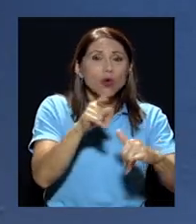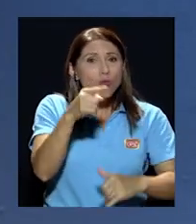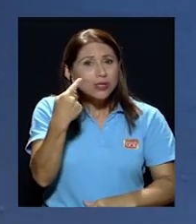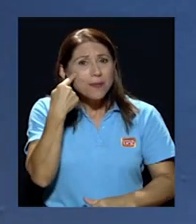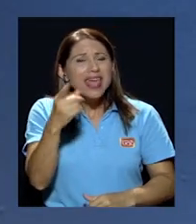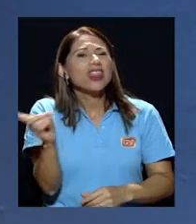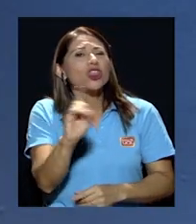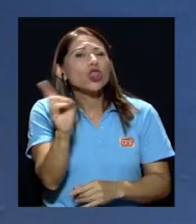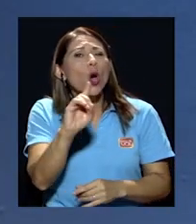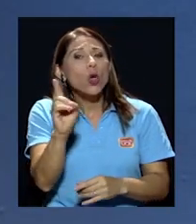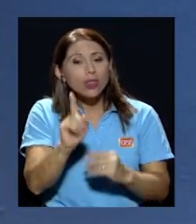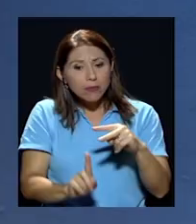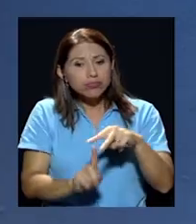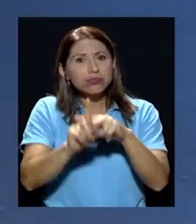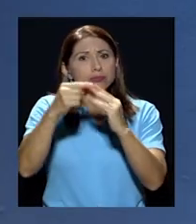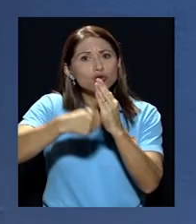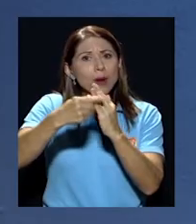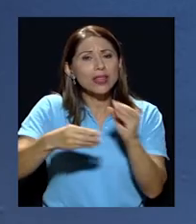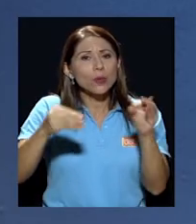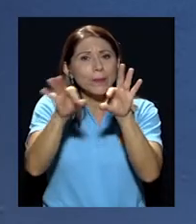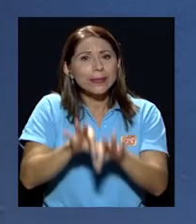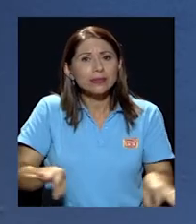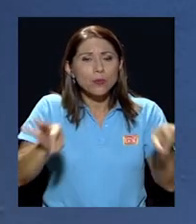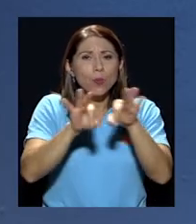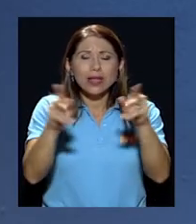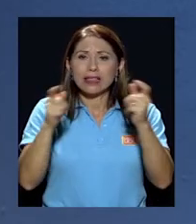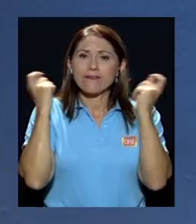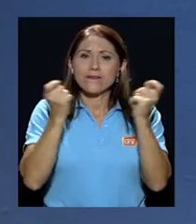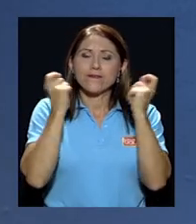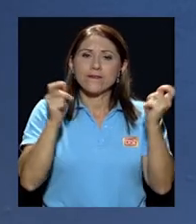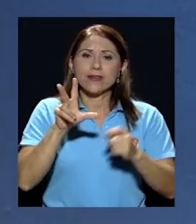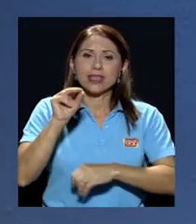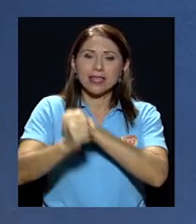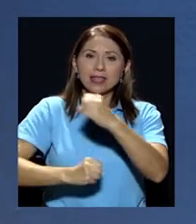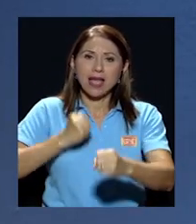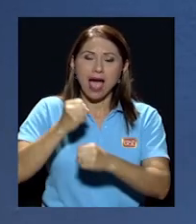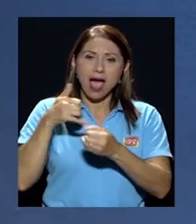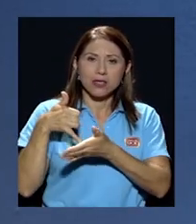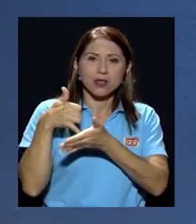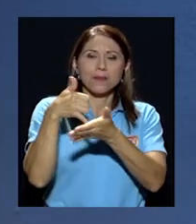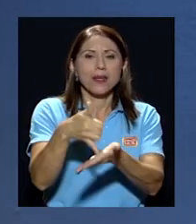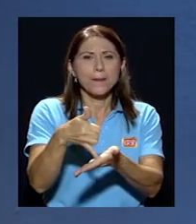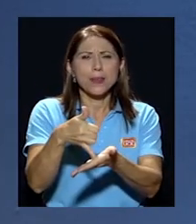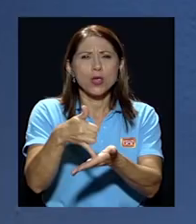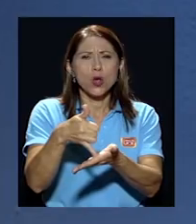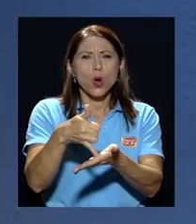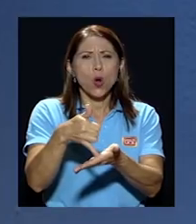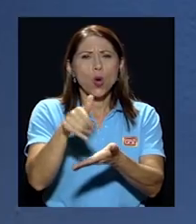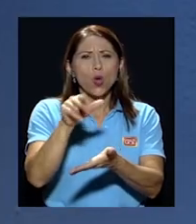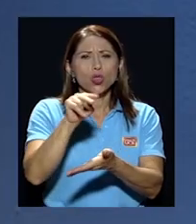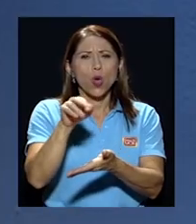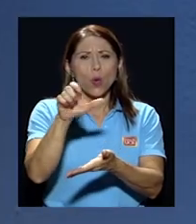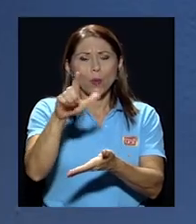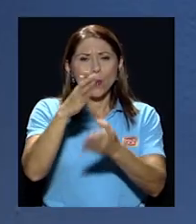más importante que se festejaron los 30 años del premio Nobel de la Paz